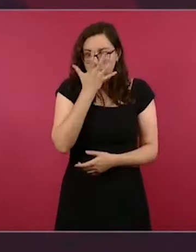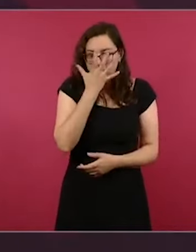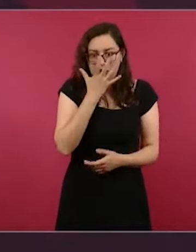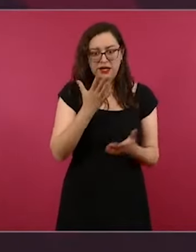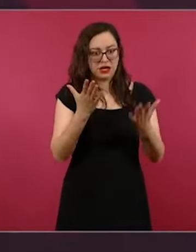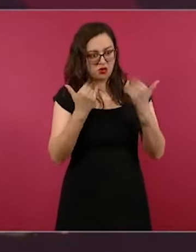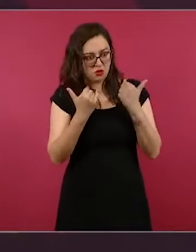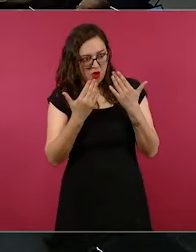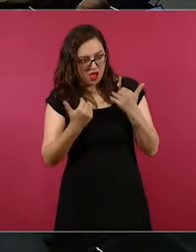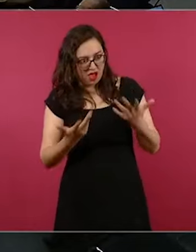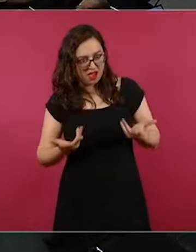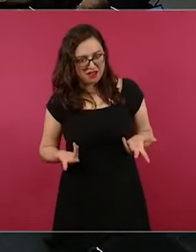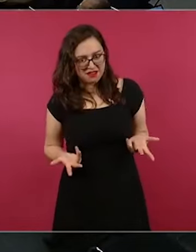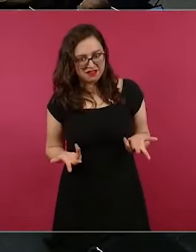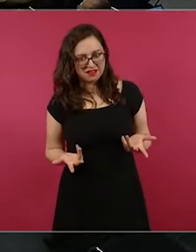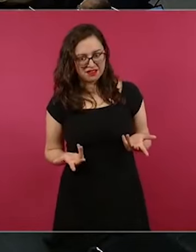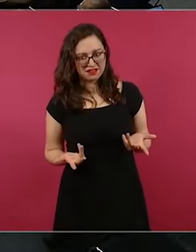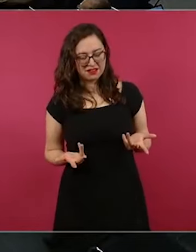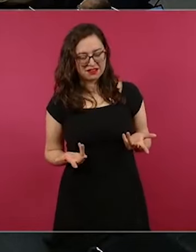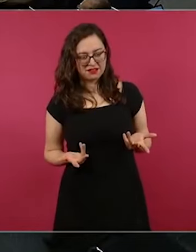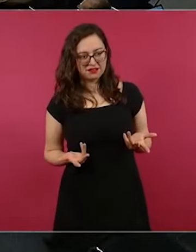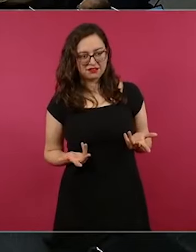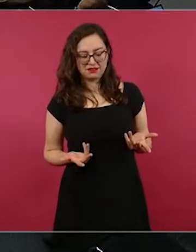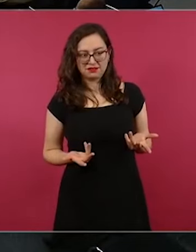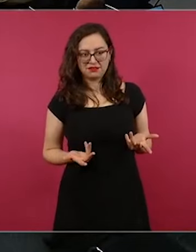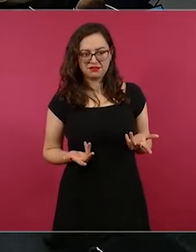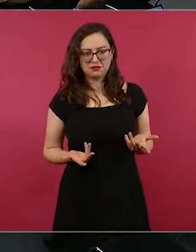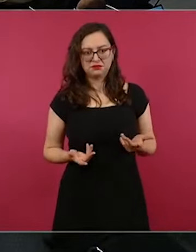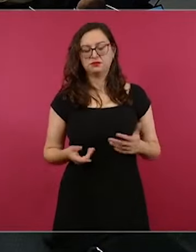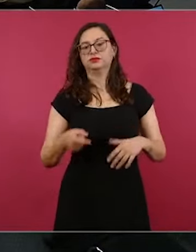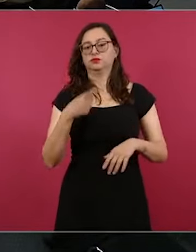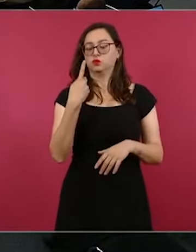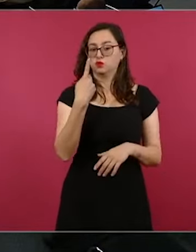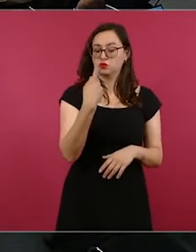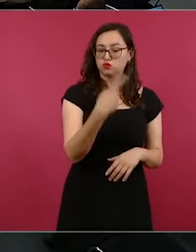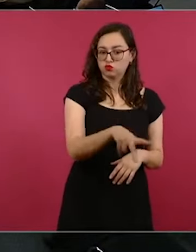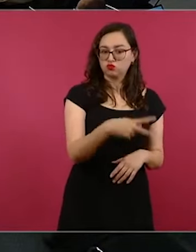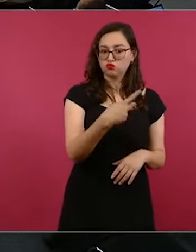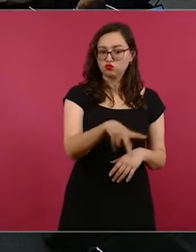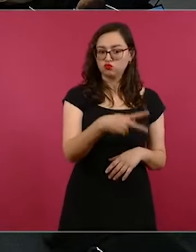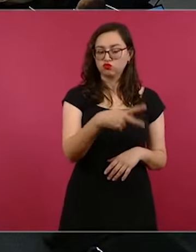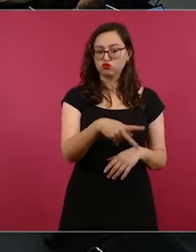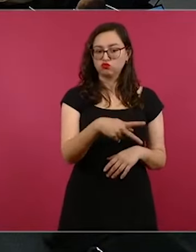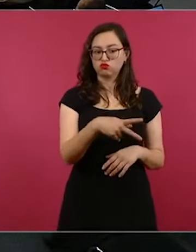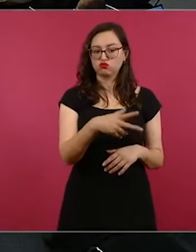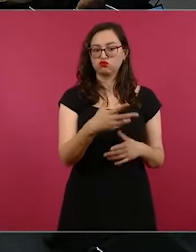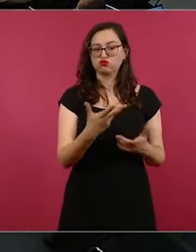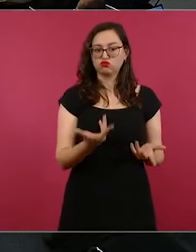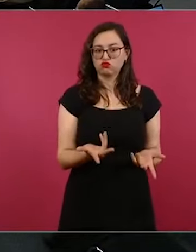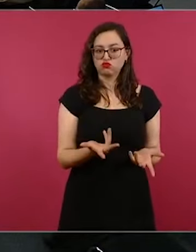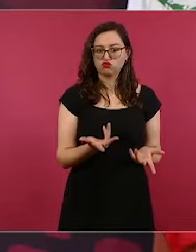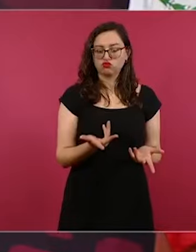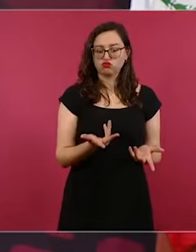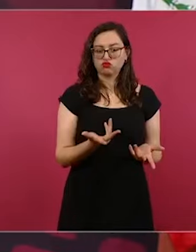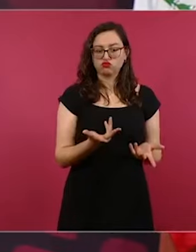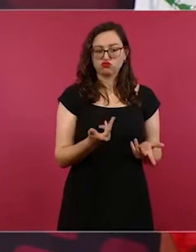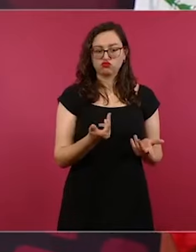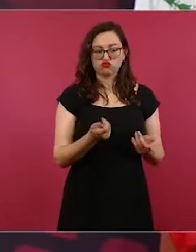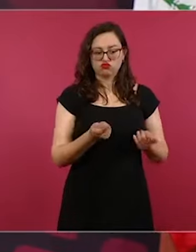¿Cómo voy a aceptar una responsabilidad, un cargo